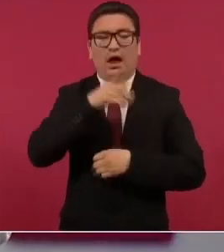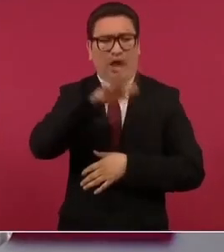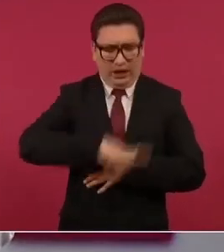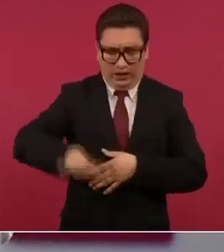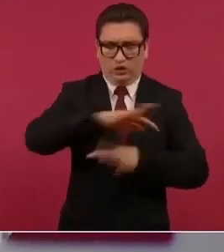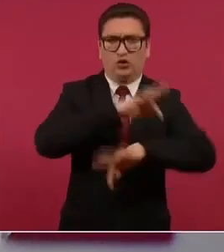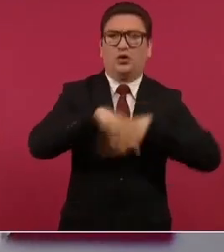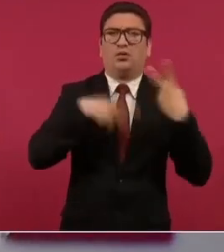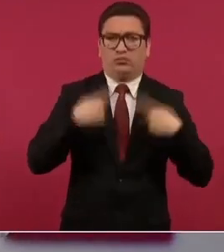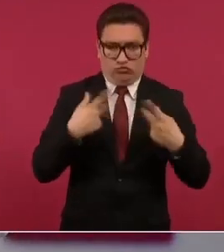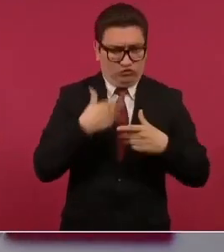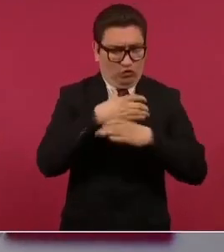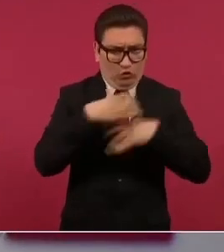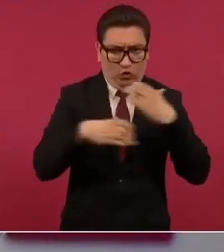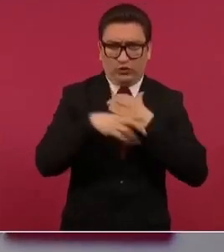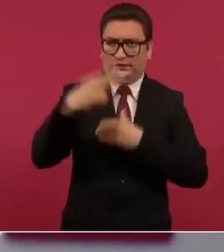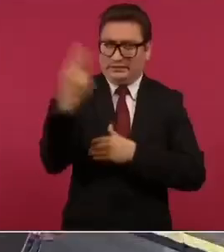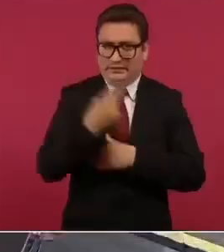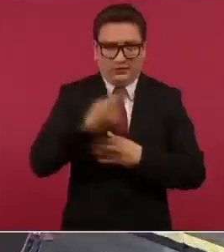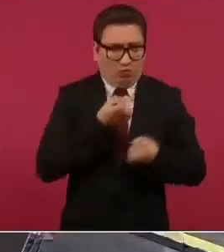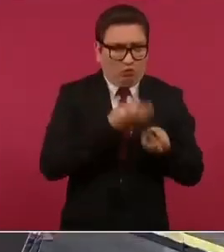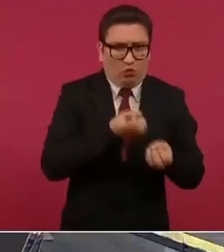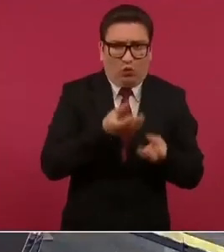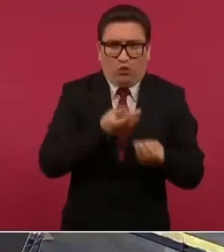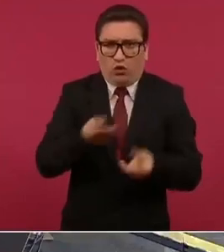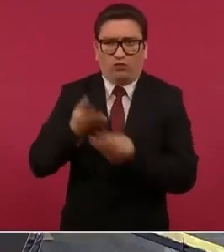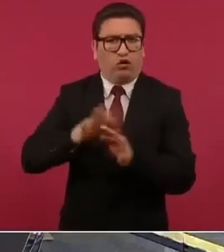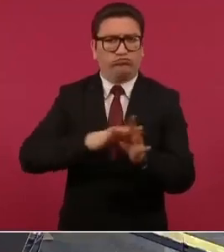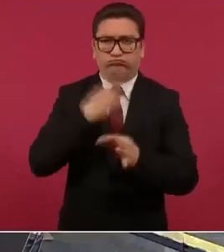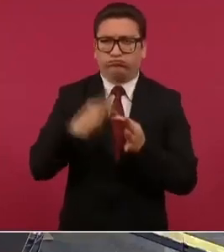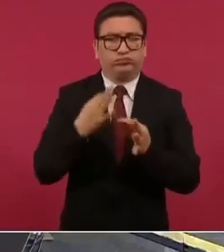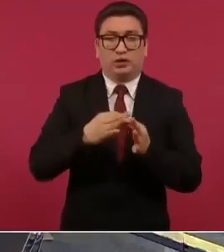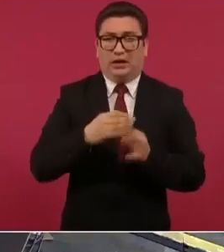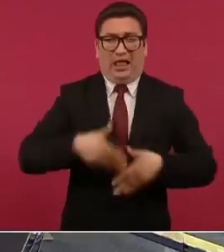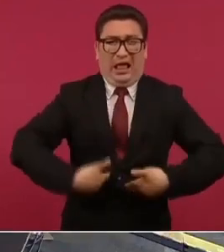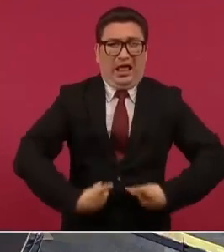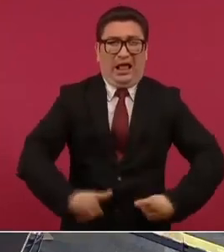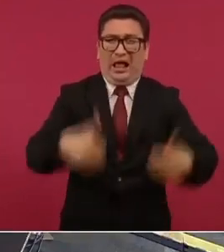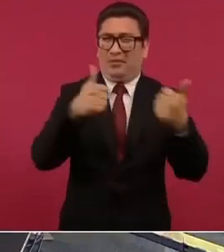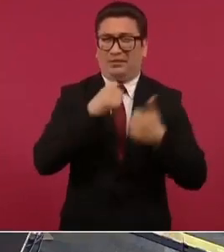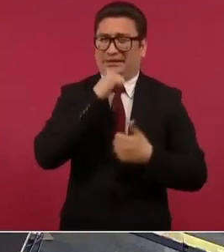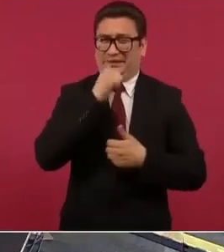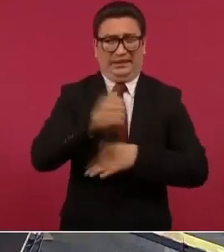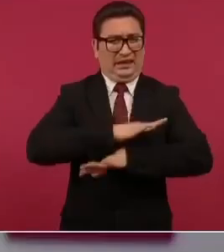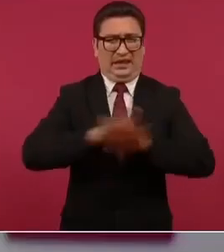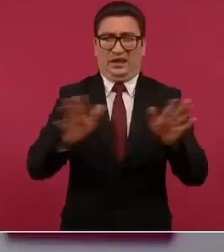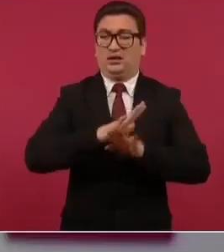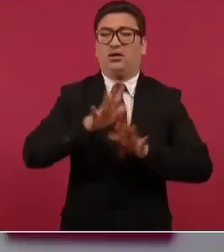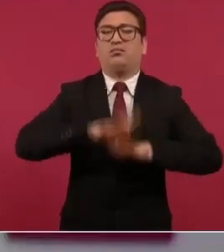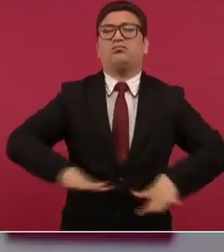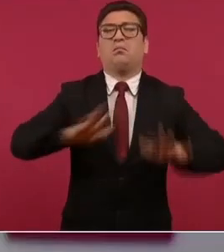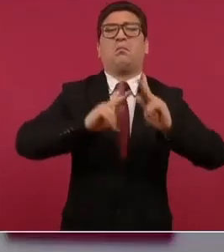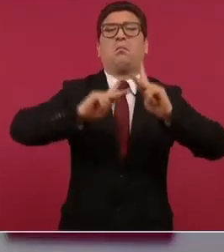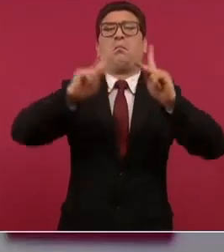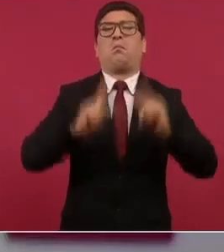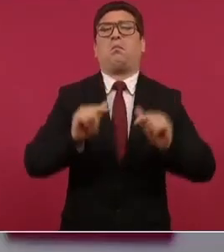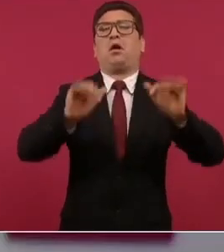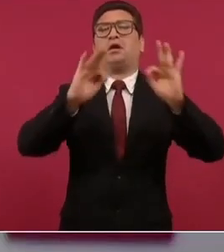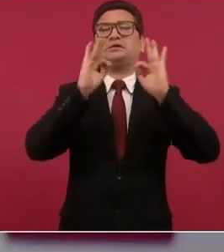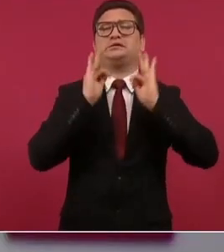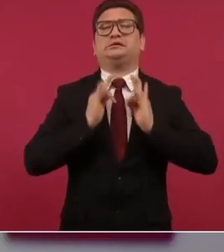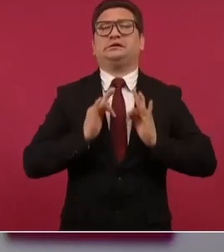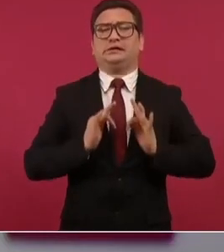falte lo básico no ha habido hambre y por eso se ha mantenido la paz y ha permanecido